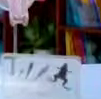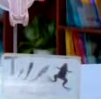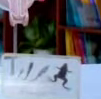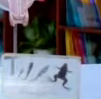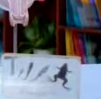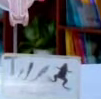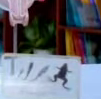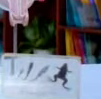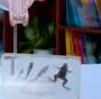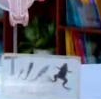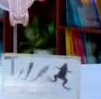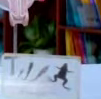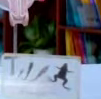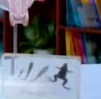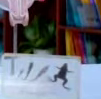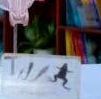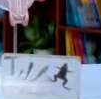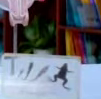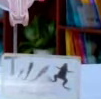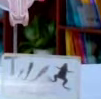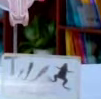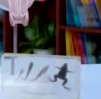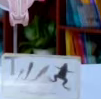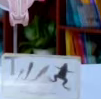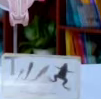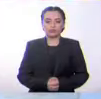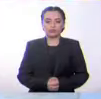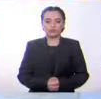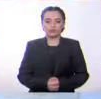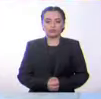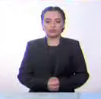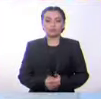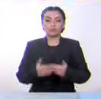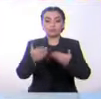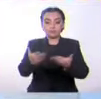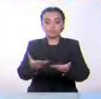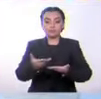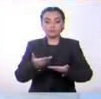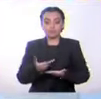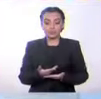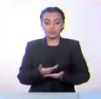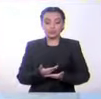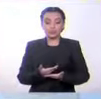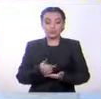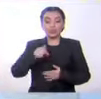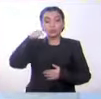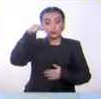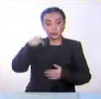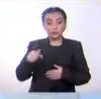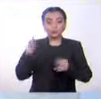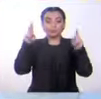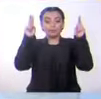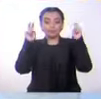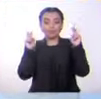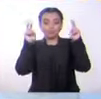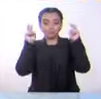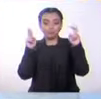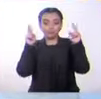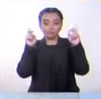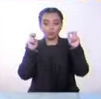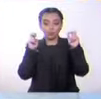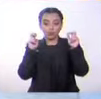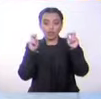Bienvenidos amigos, soy Orlando. Ahora vamos a hablar en esta ocasión sobre la